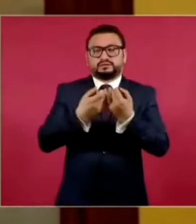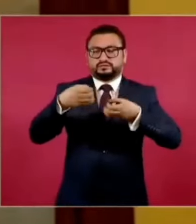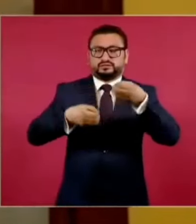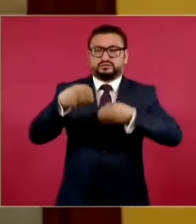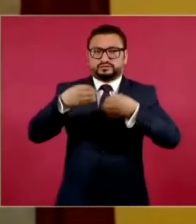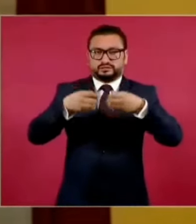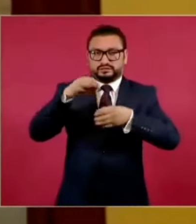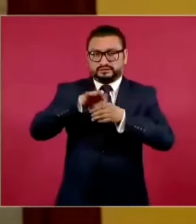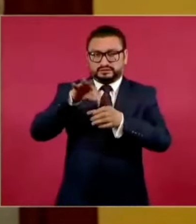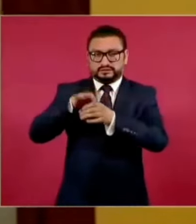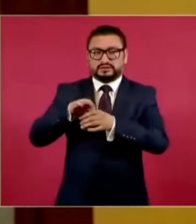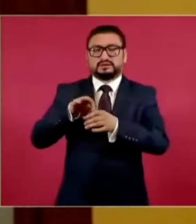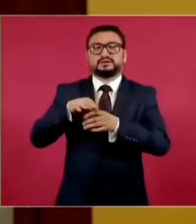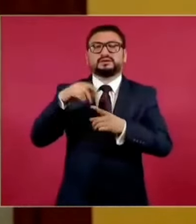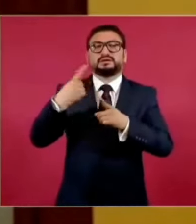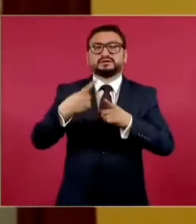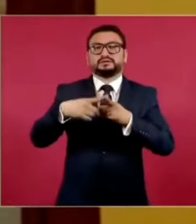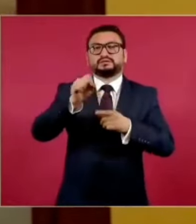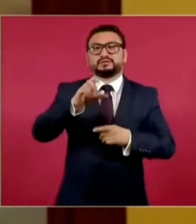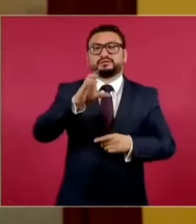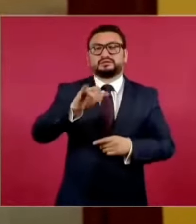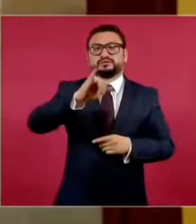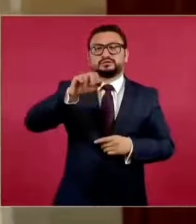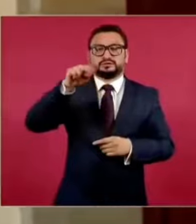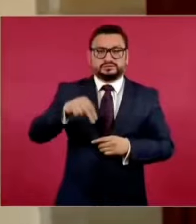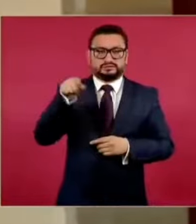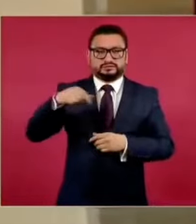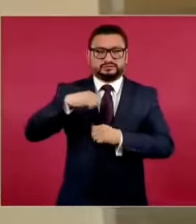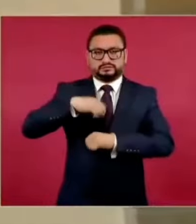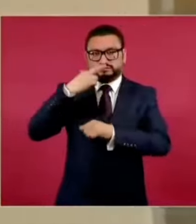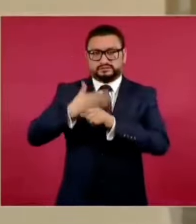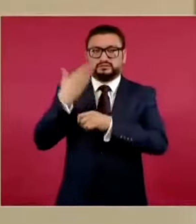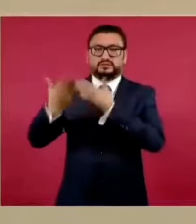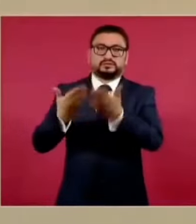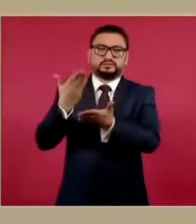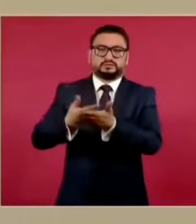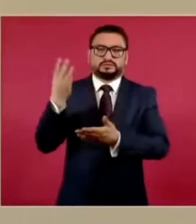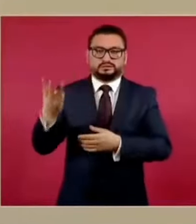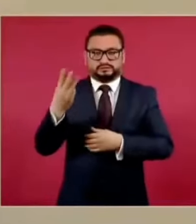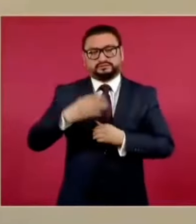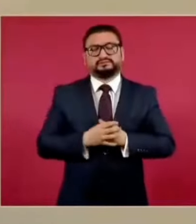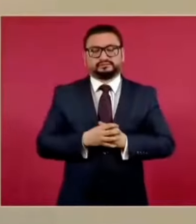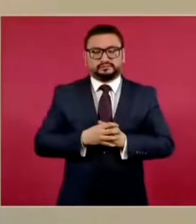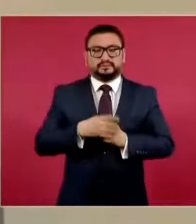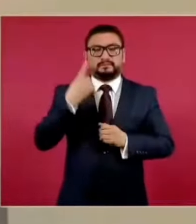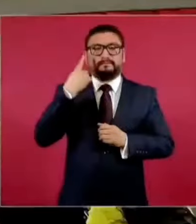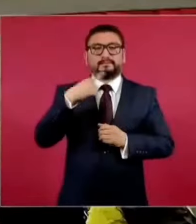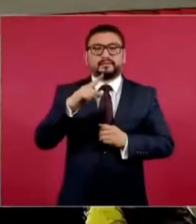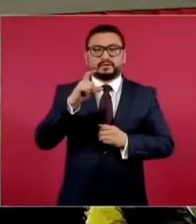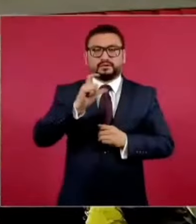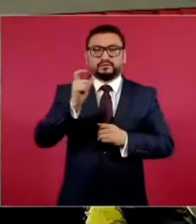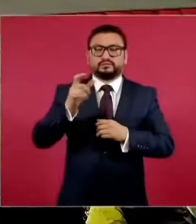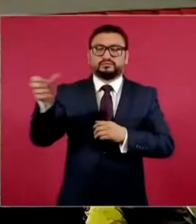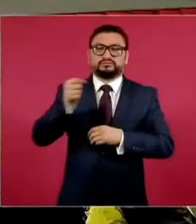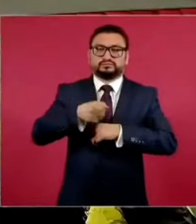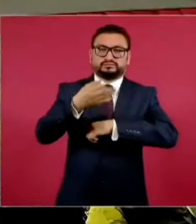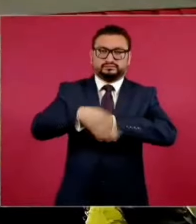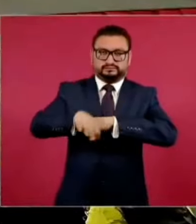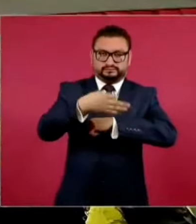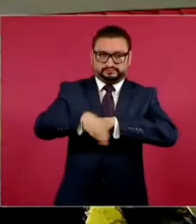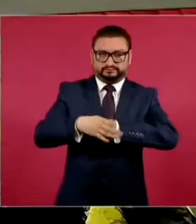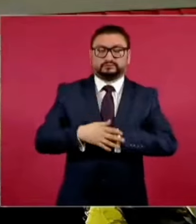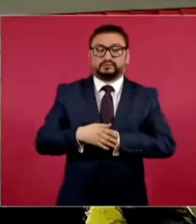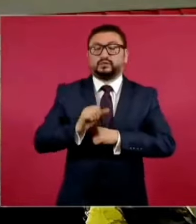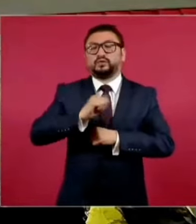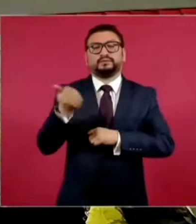electorales, le toca a la Suprema Corte de Justicia proponer esta terna para los interinatos. Adelante.